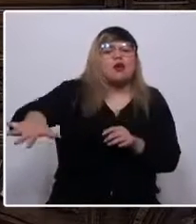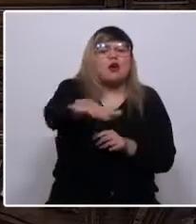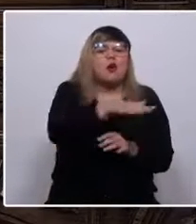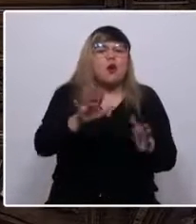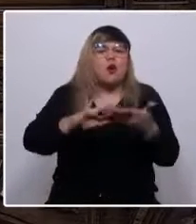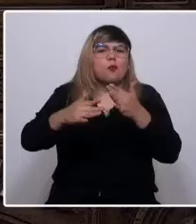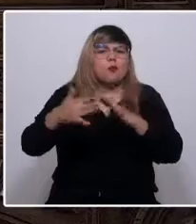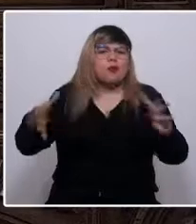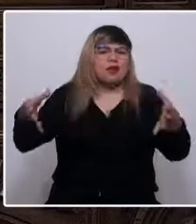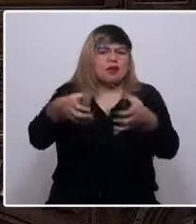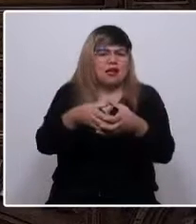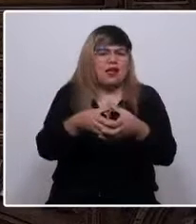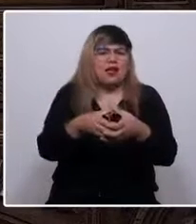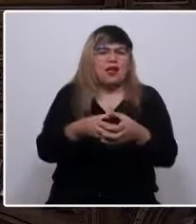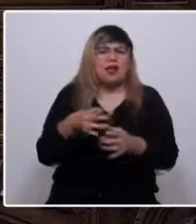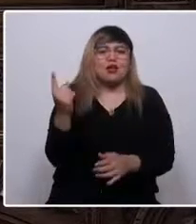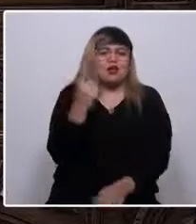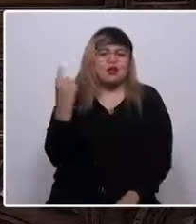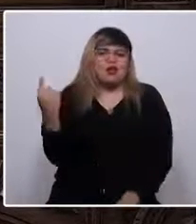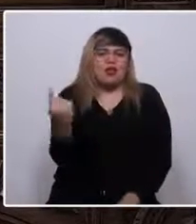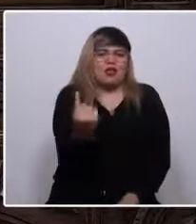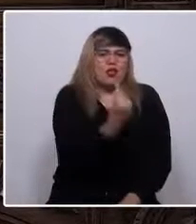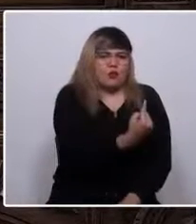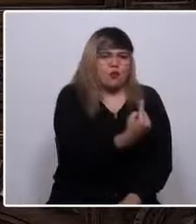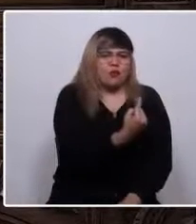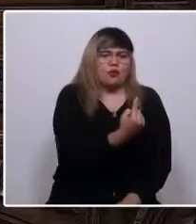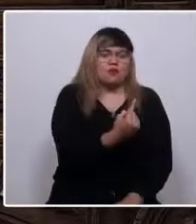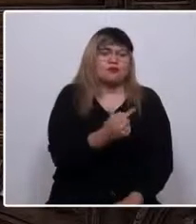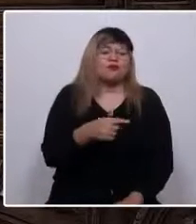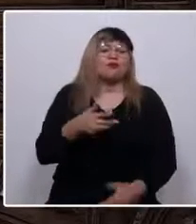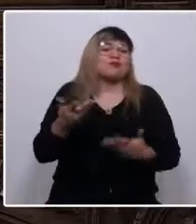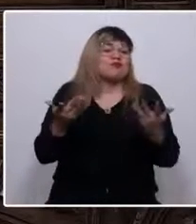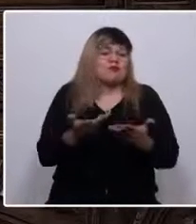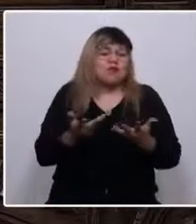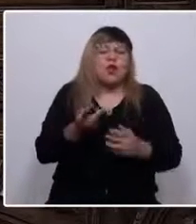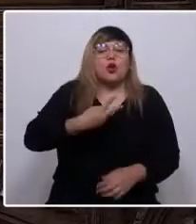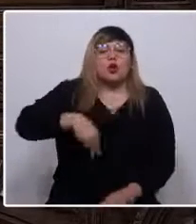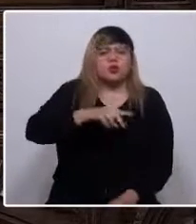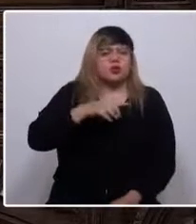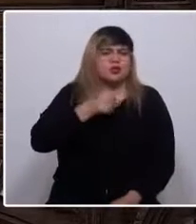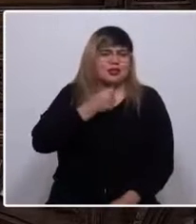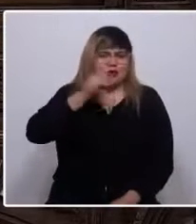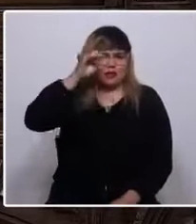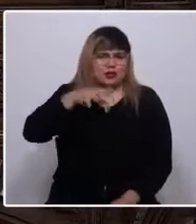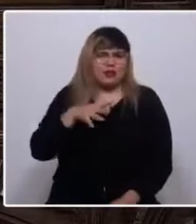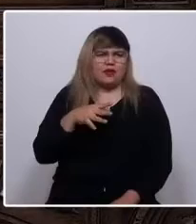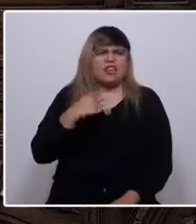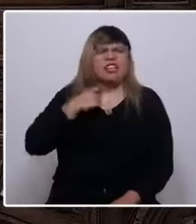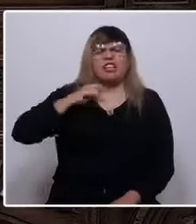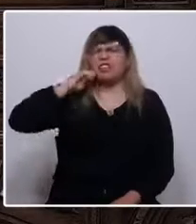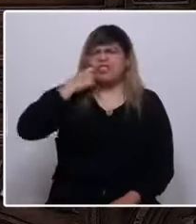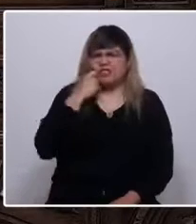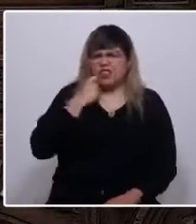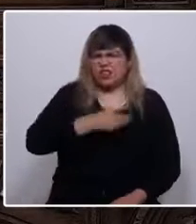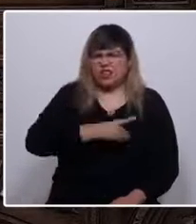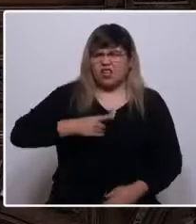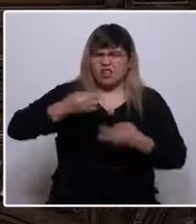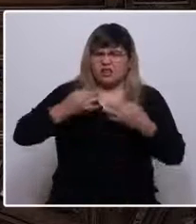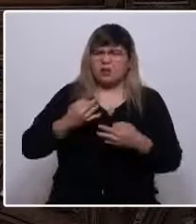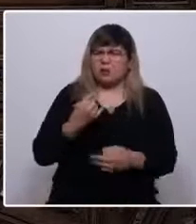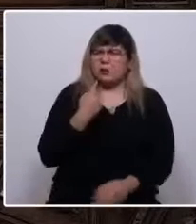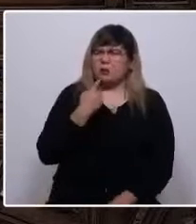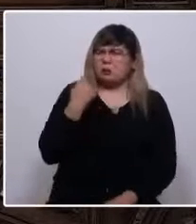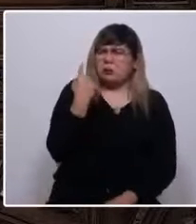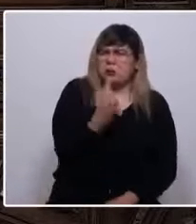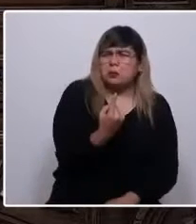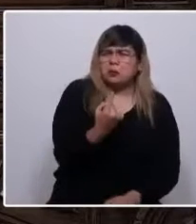una cualidad individual. En consecuencia, necesitamos saber qué es dignidad, preguntarnos y